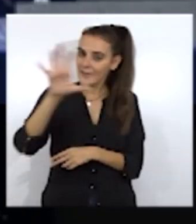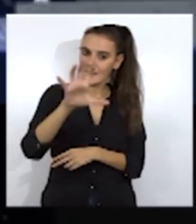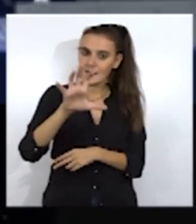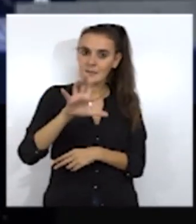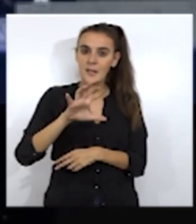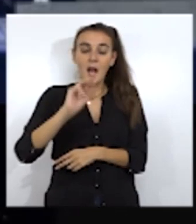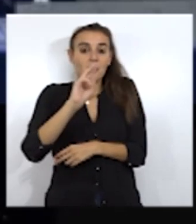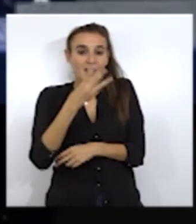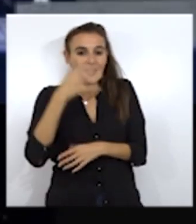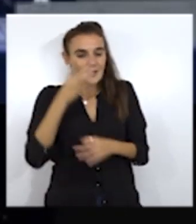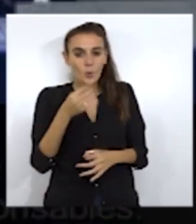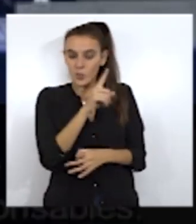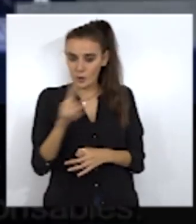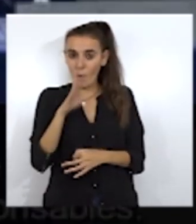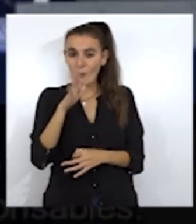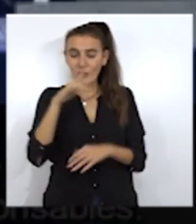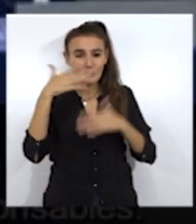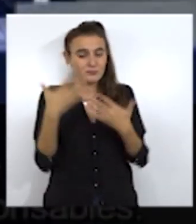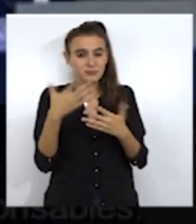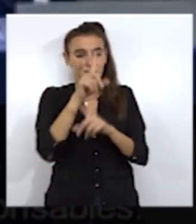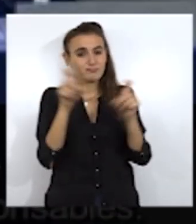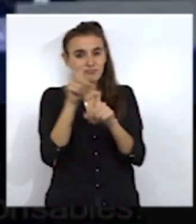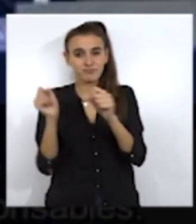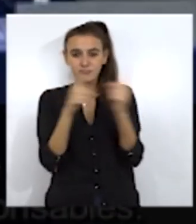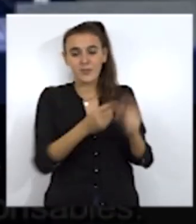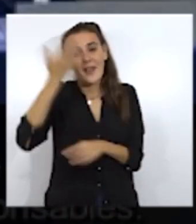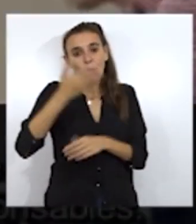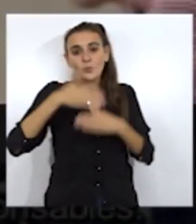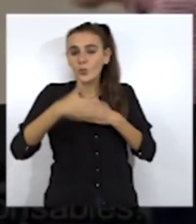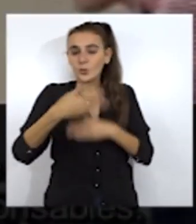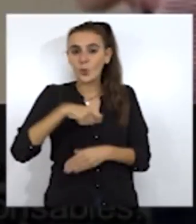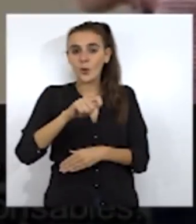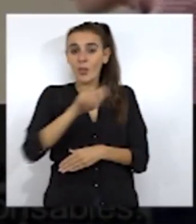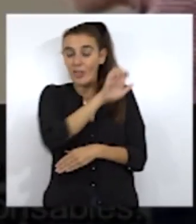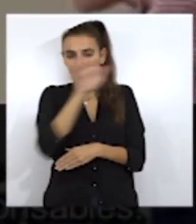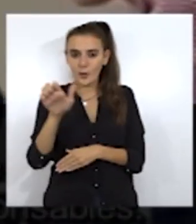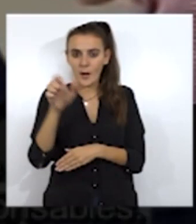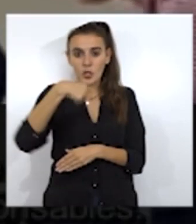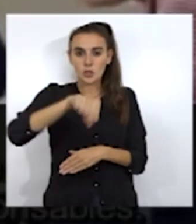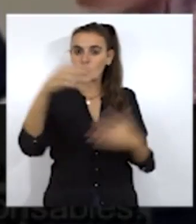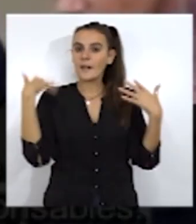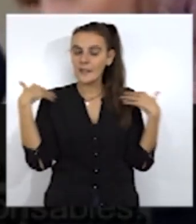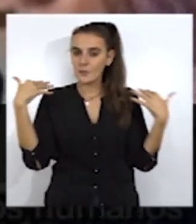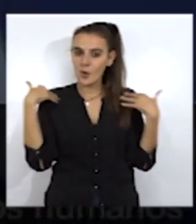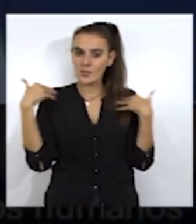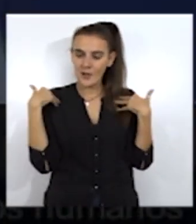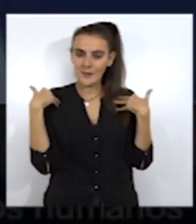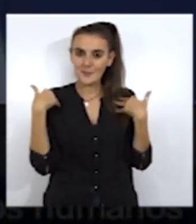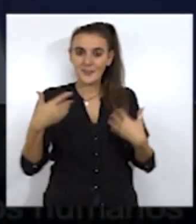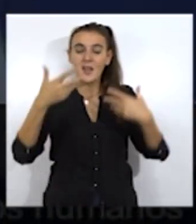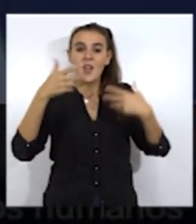terceros no seguros. Porque la cuestión migratoria es clave para el futuro de Europa. Así que seamos responsables.